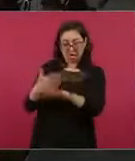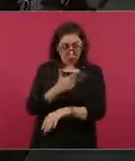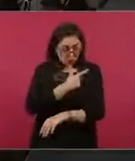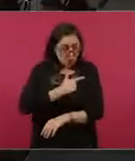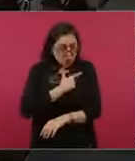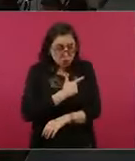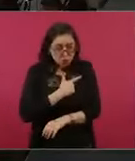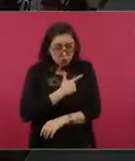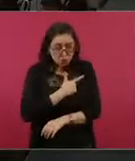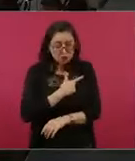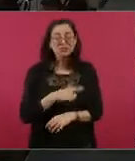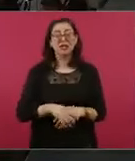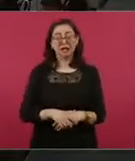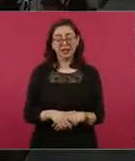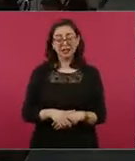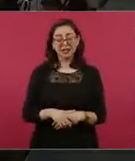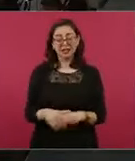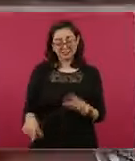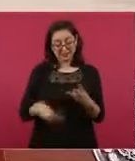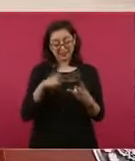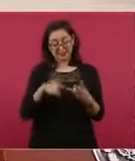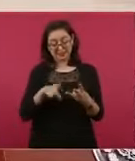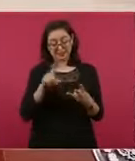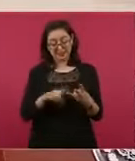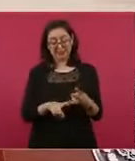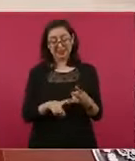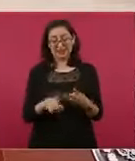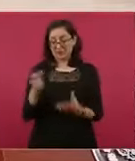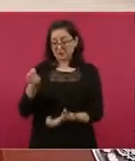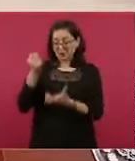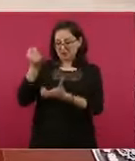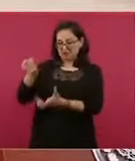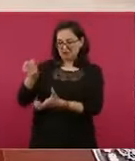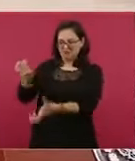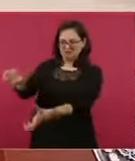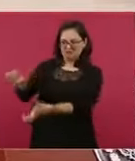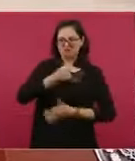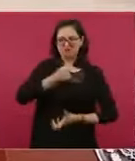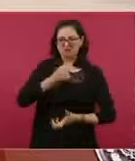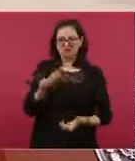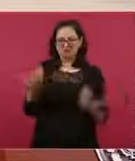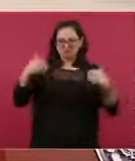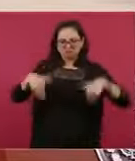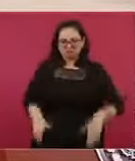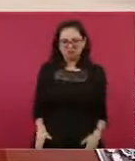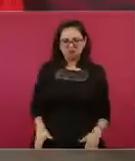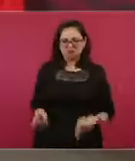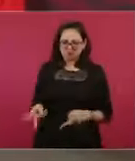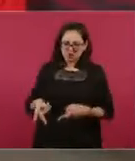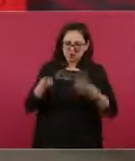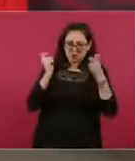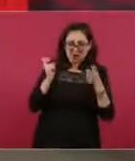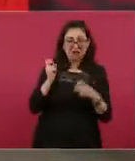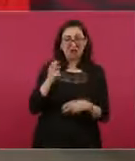¿Qué la gente quiere que se sigan robando el presupuesto unos cuantos?